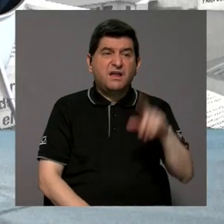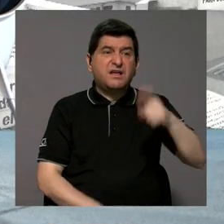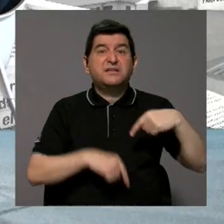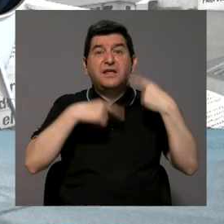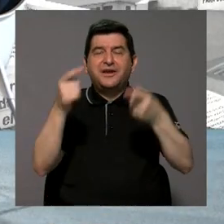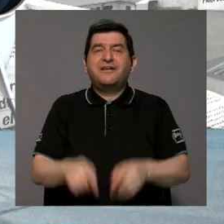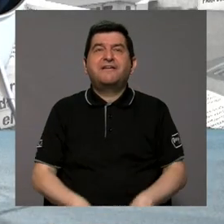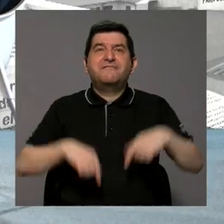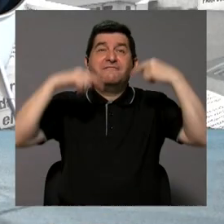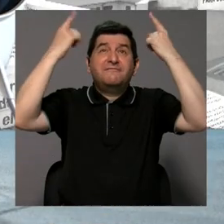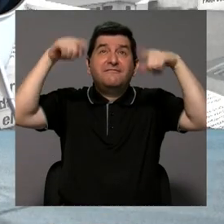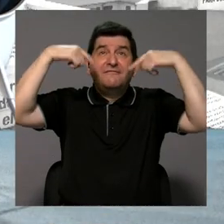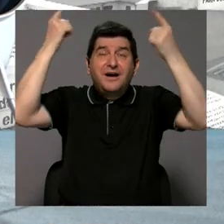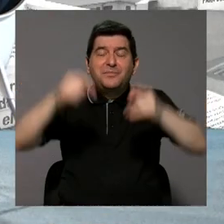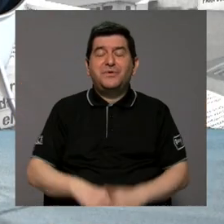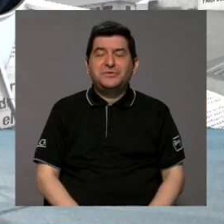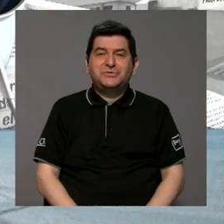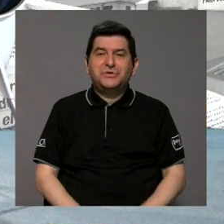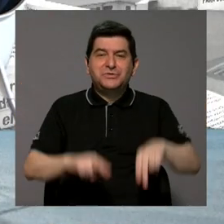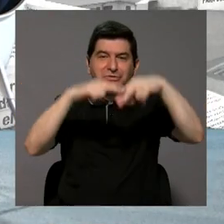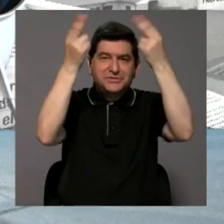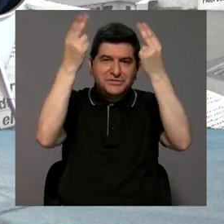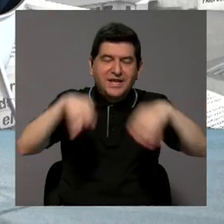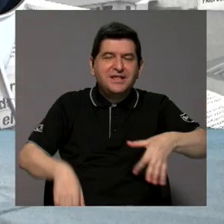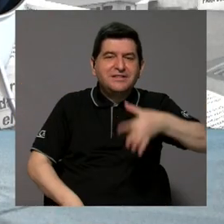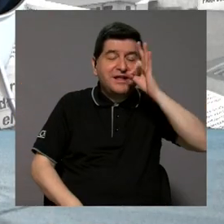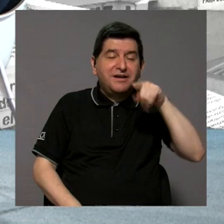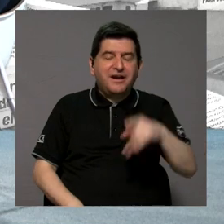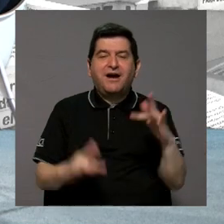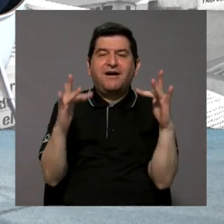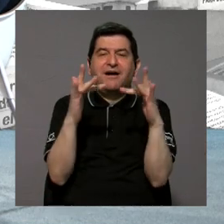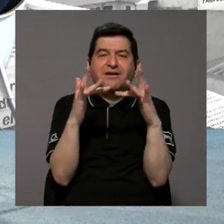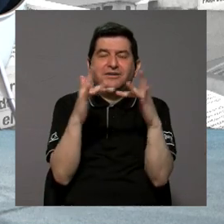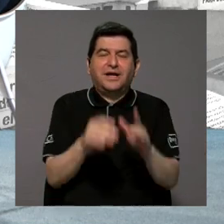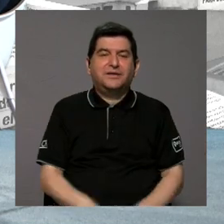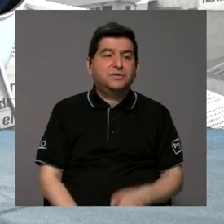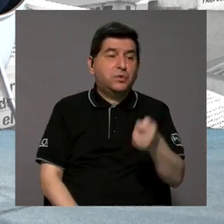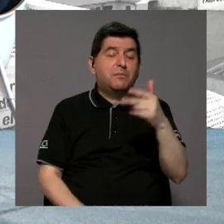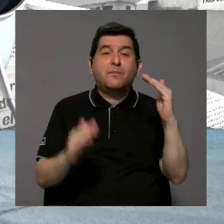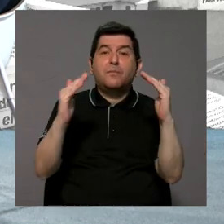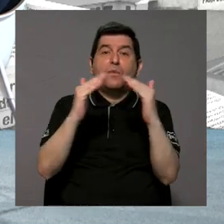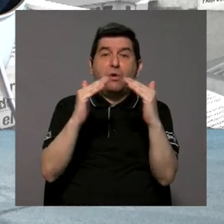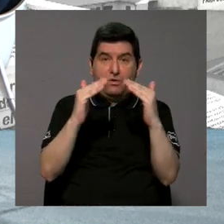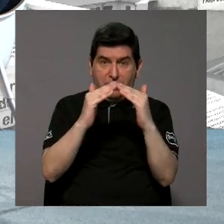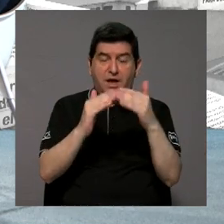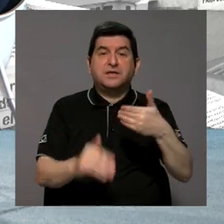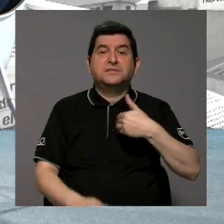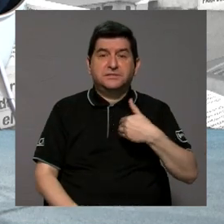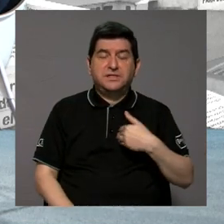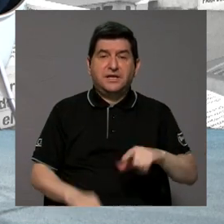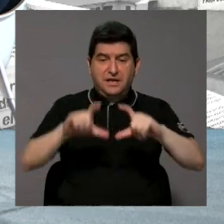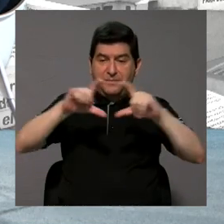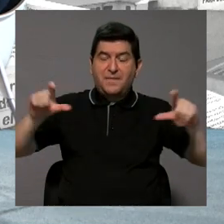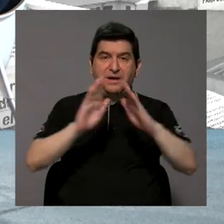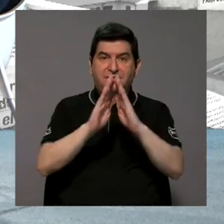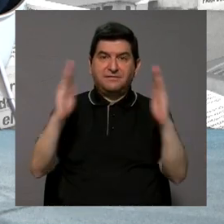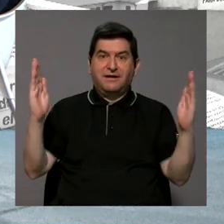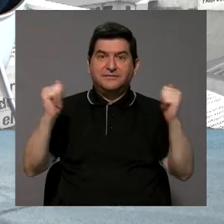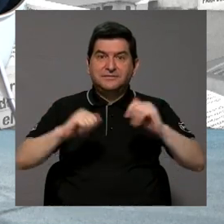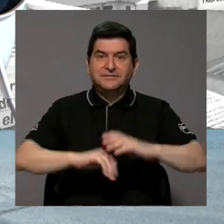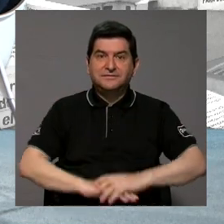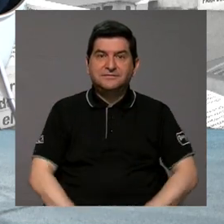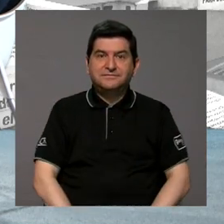los famosos Internet Café a buscar dónde conectar. De hecho, eran pocos los hogares que, por ejemplo, tenían banda ancha. Entonces,